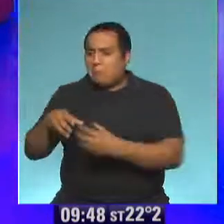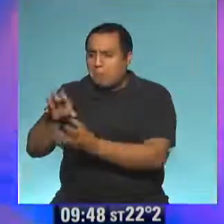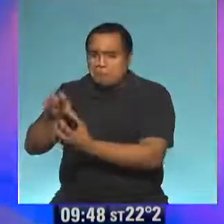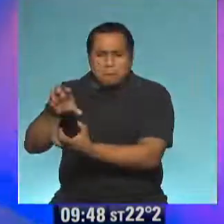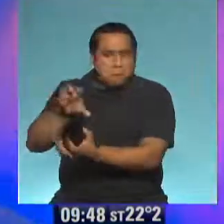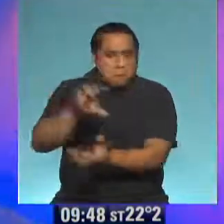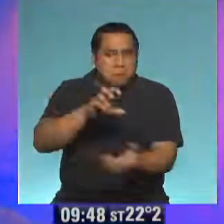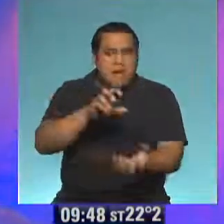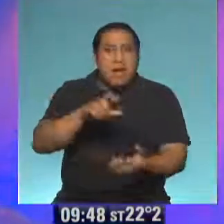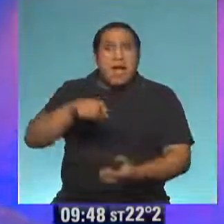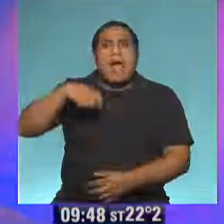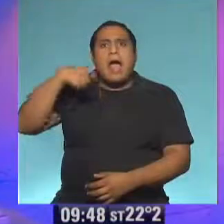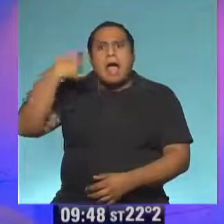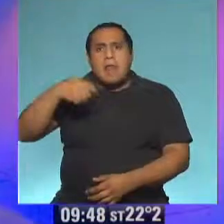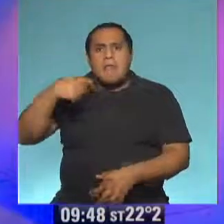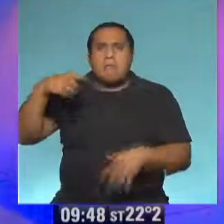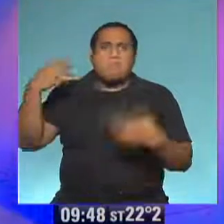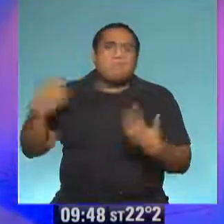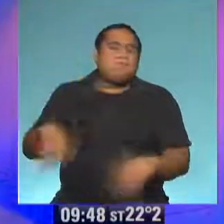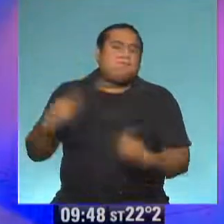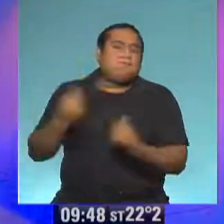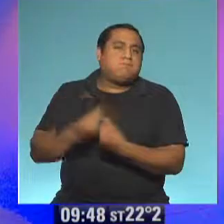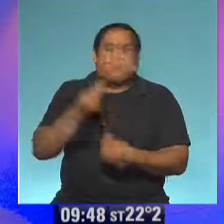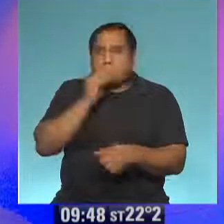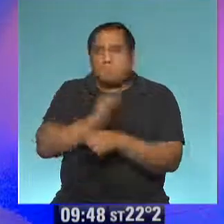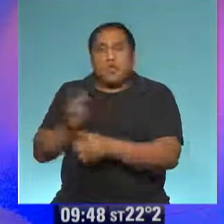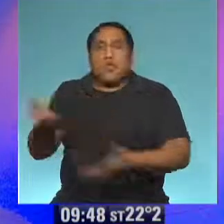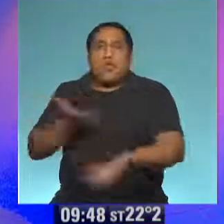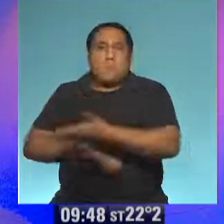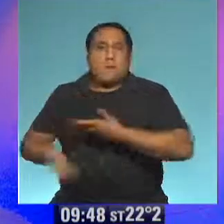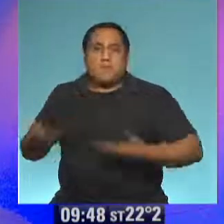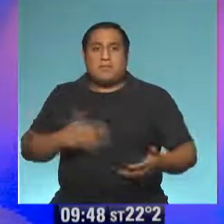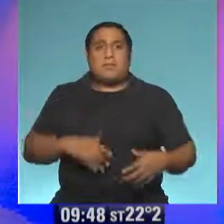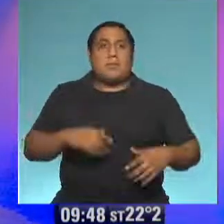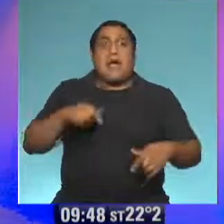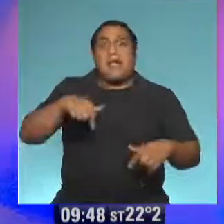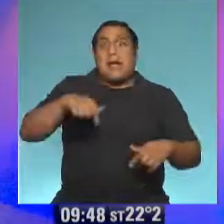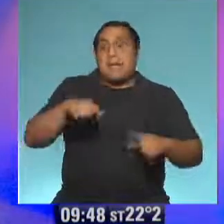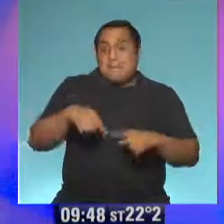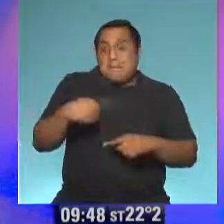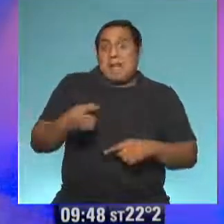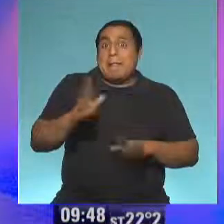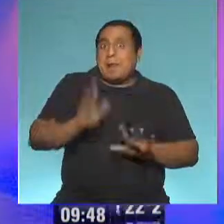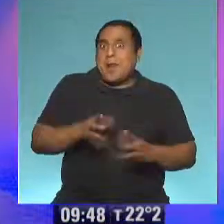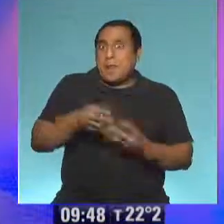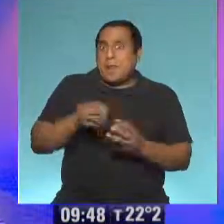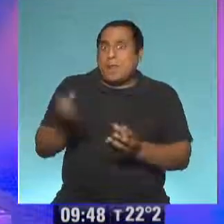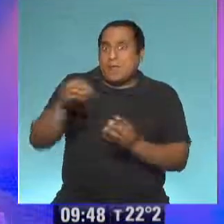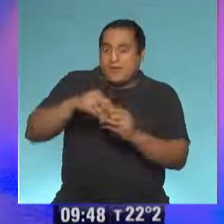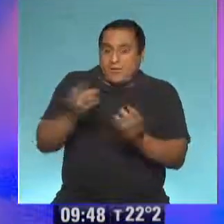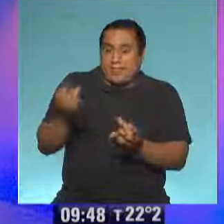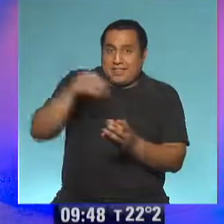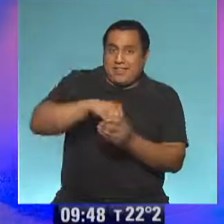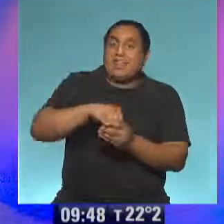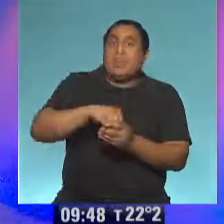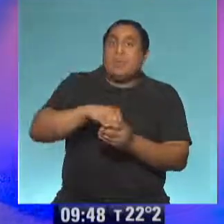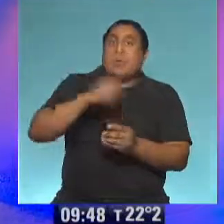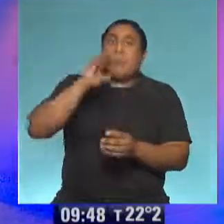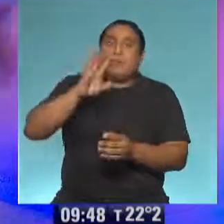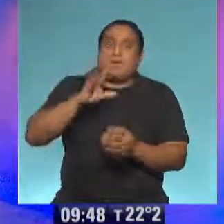animalitos para compartir. Cuando nos preparamos para hacer los huevos rellenos, traigamos un montón. que tener cuidado, a ver qué nos aparece ahí.